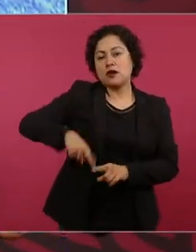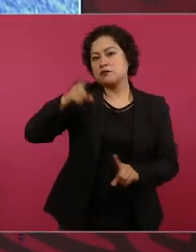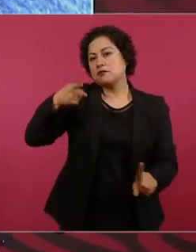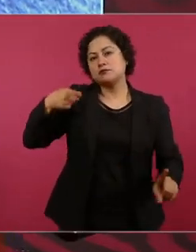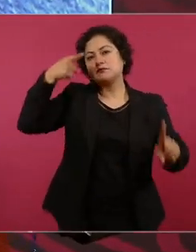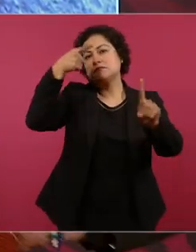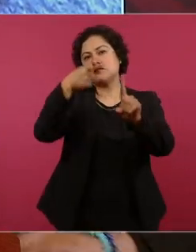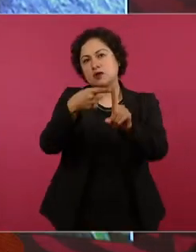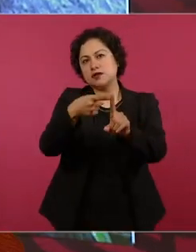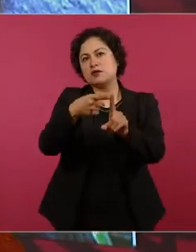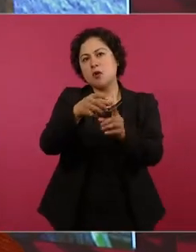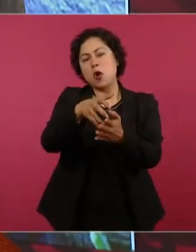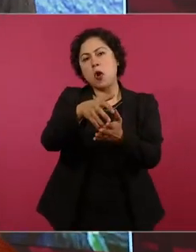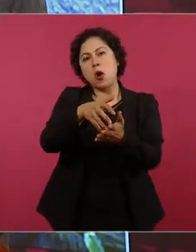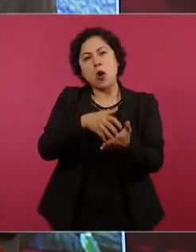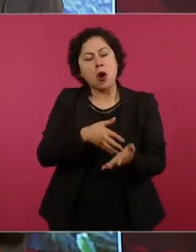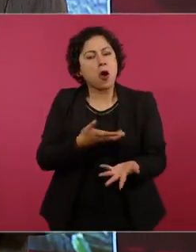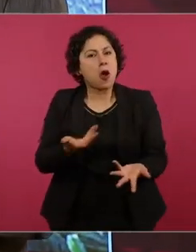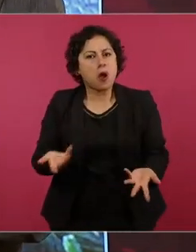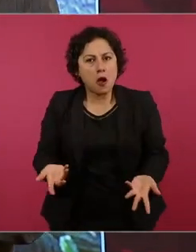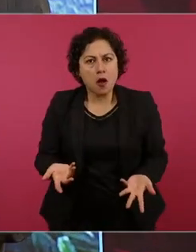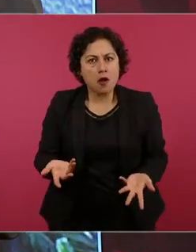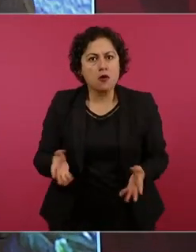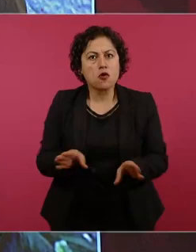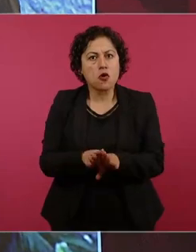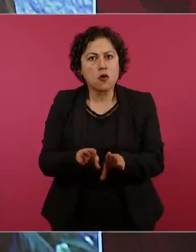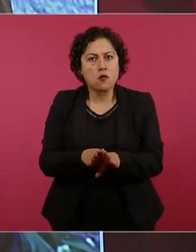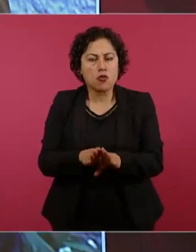es no corrupción